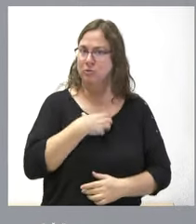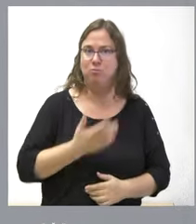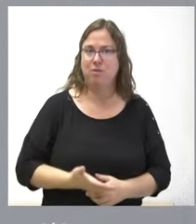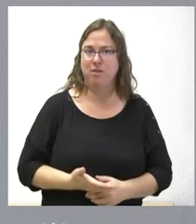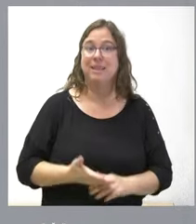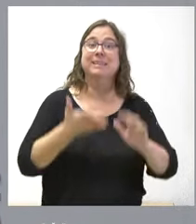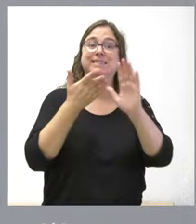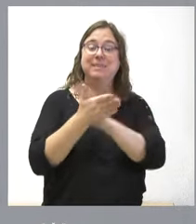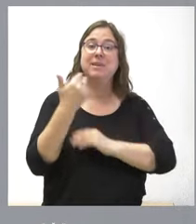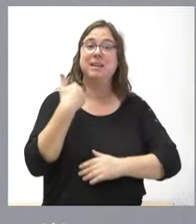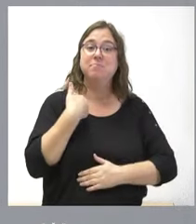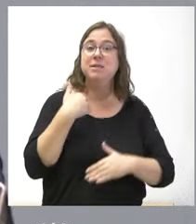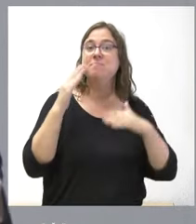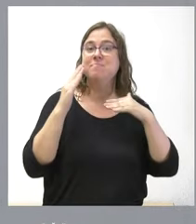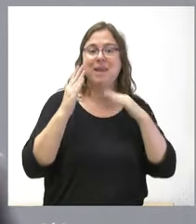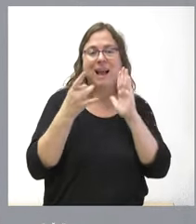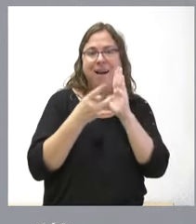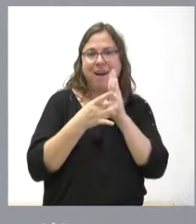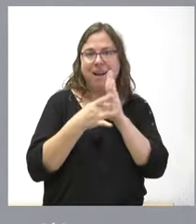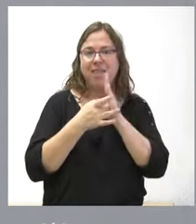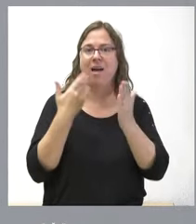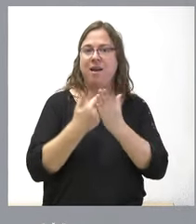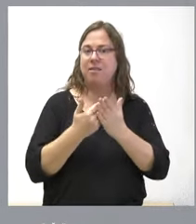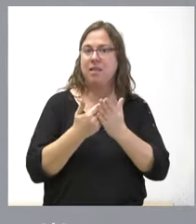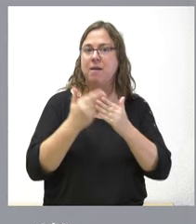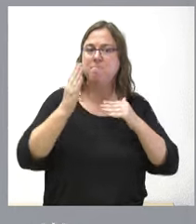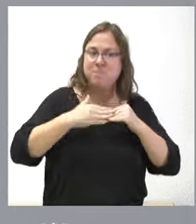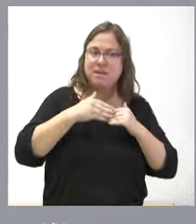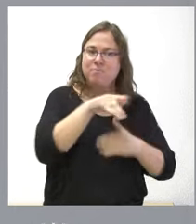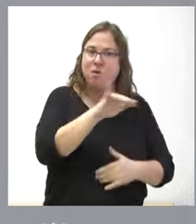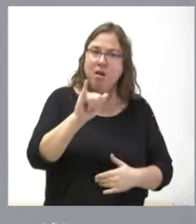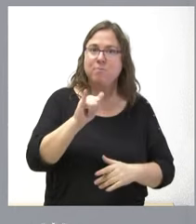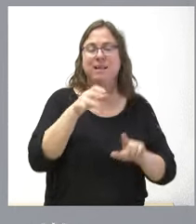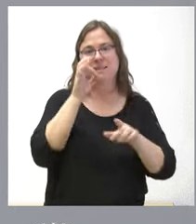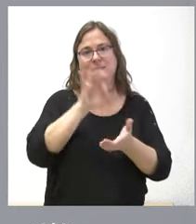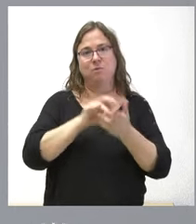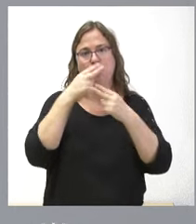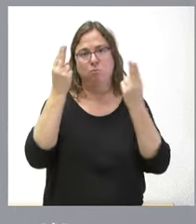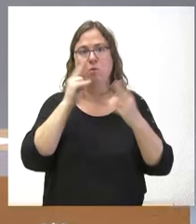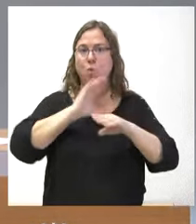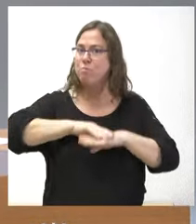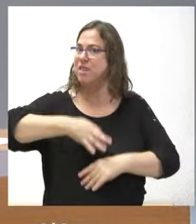establece un rango de calidad y de garantía por ley en estos servicios públicos Yo